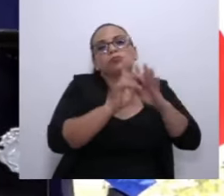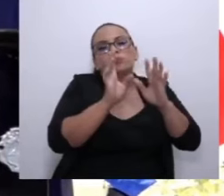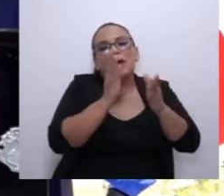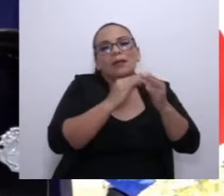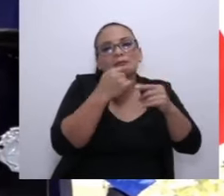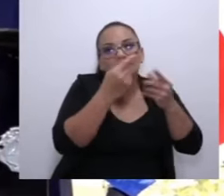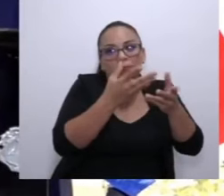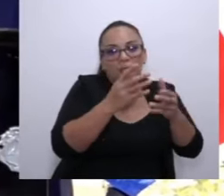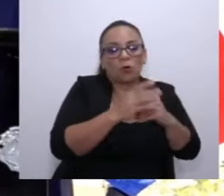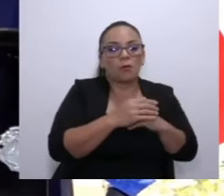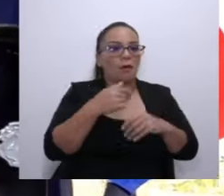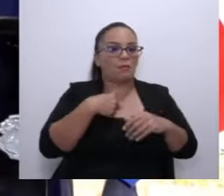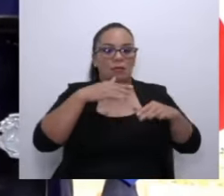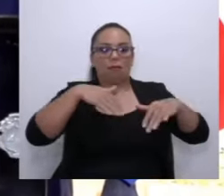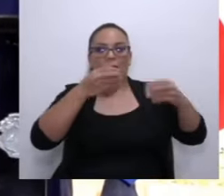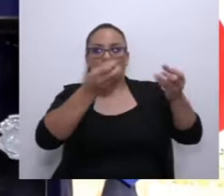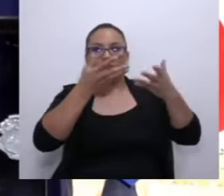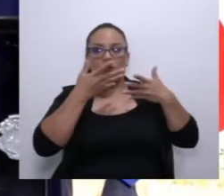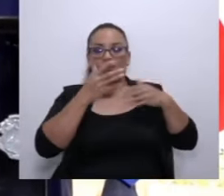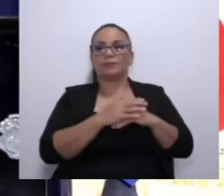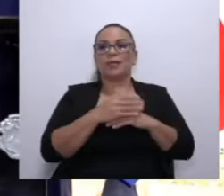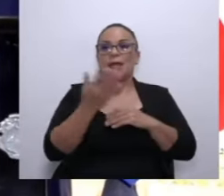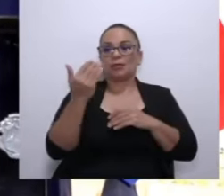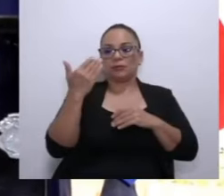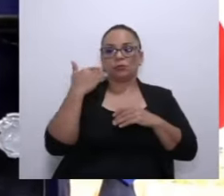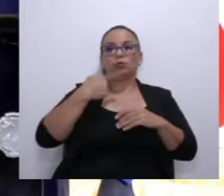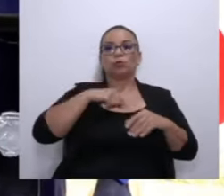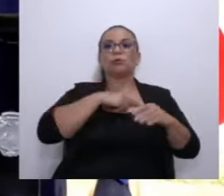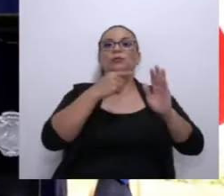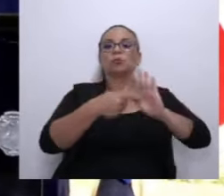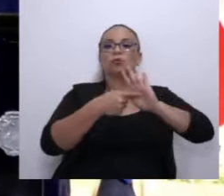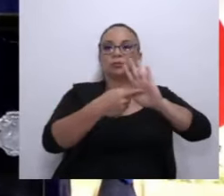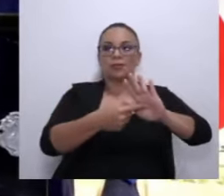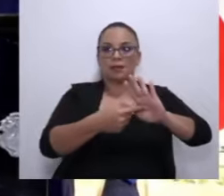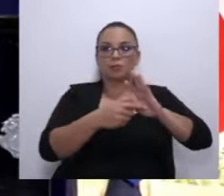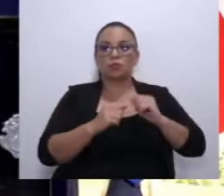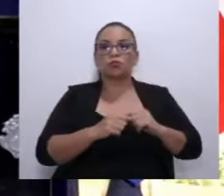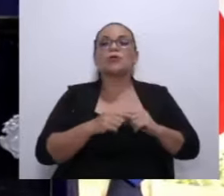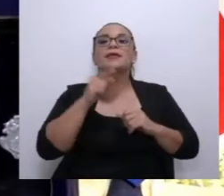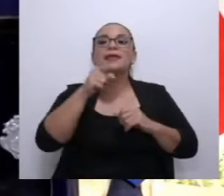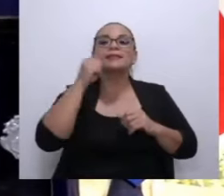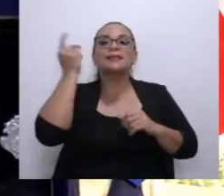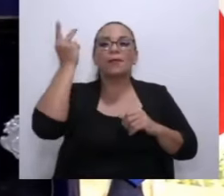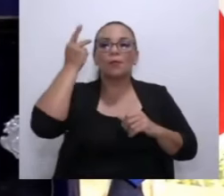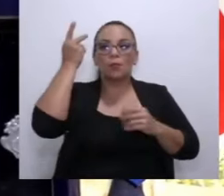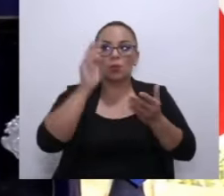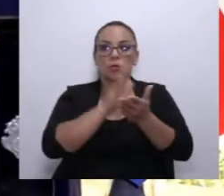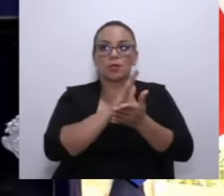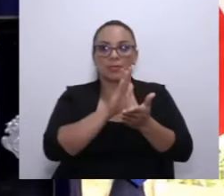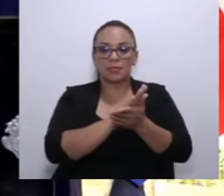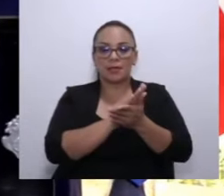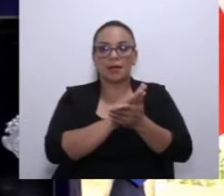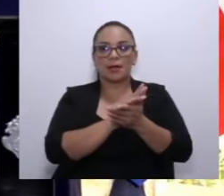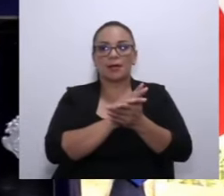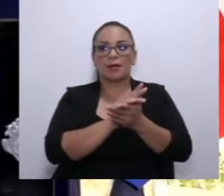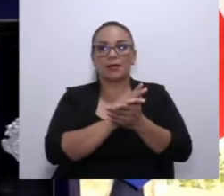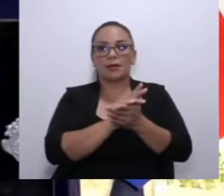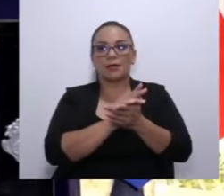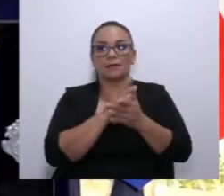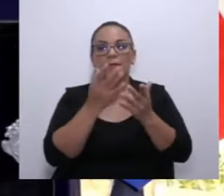Hace unos días demostramos que esta política le